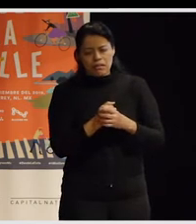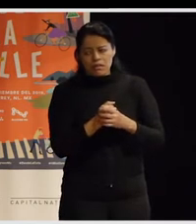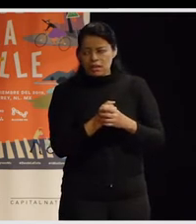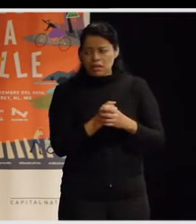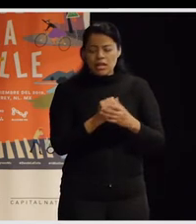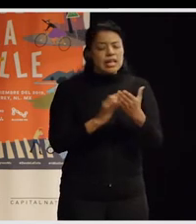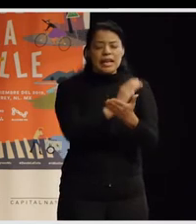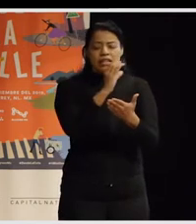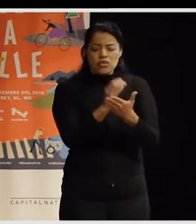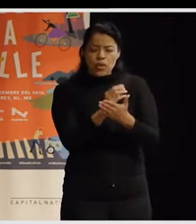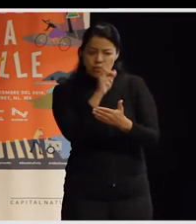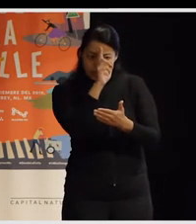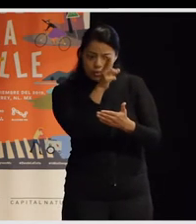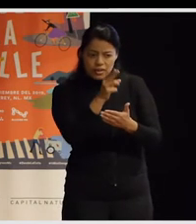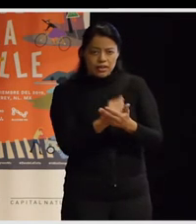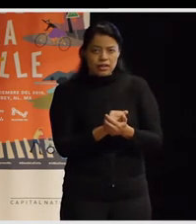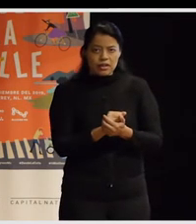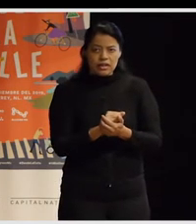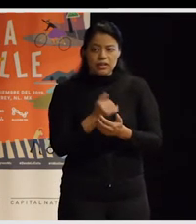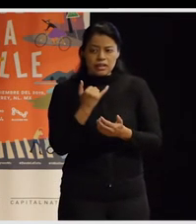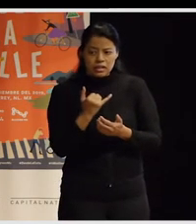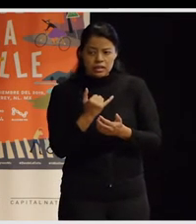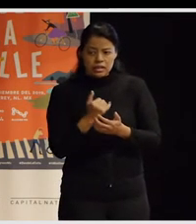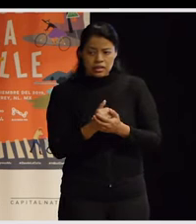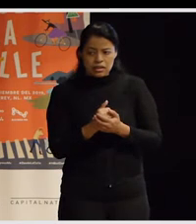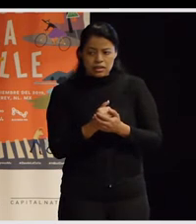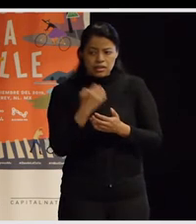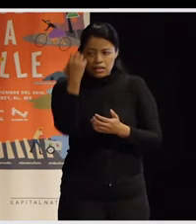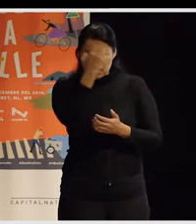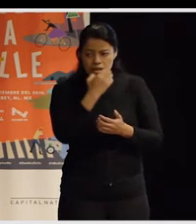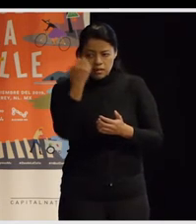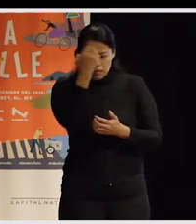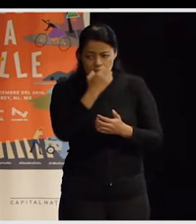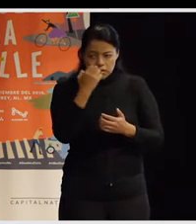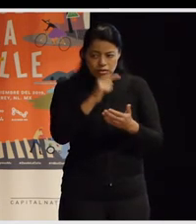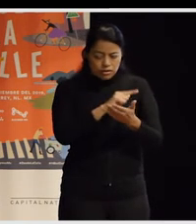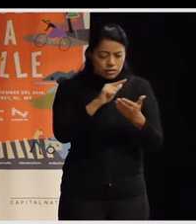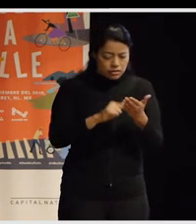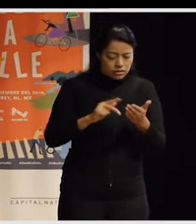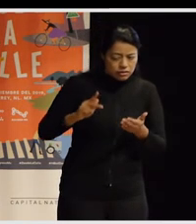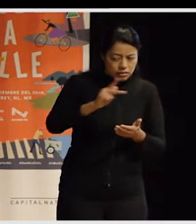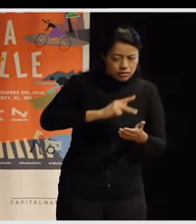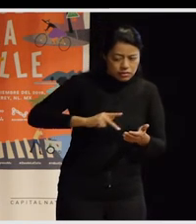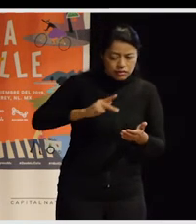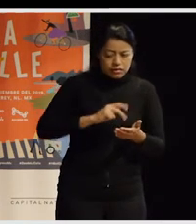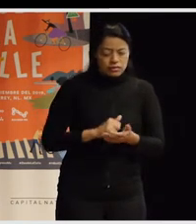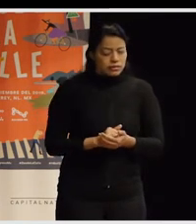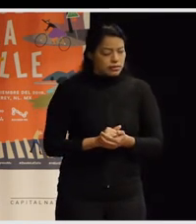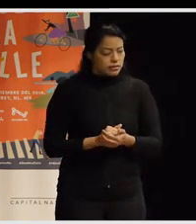ciudad prohibida y con la valoración de los espacios públicos en diferentes horas del día, ¿no?